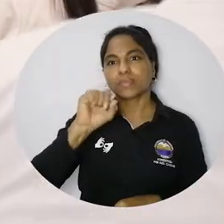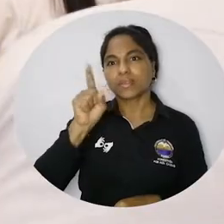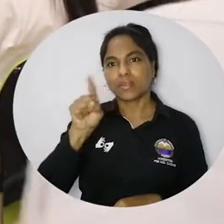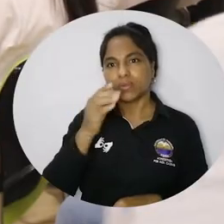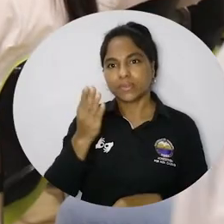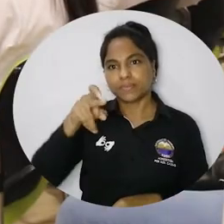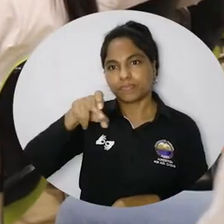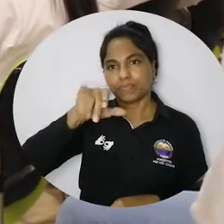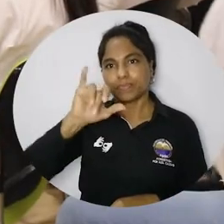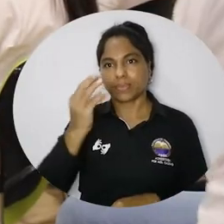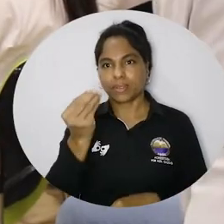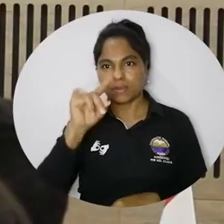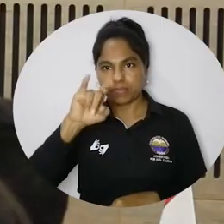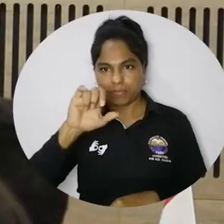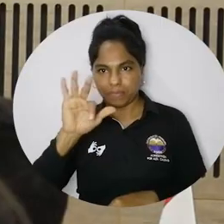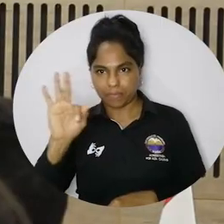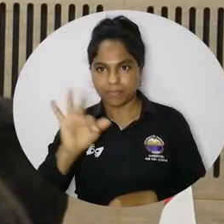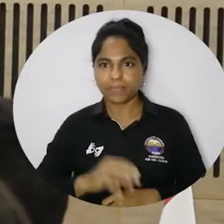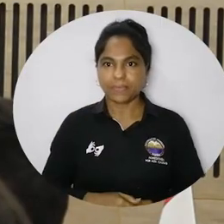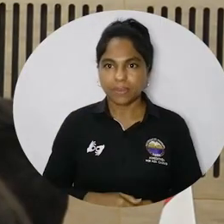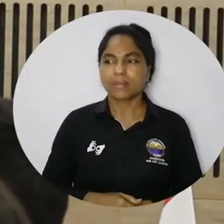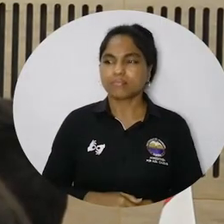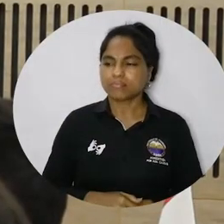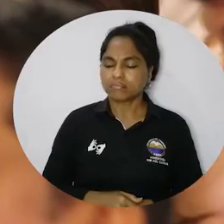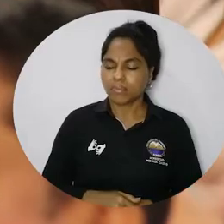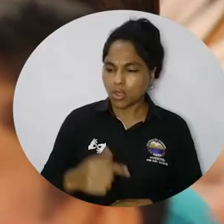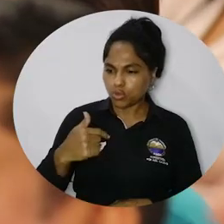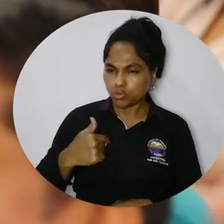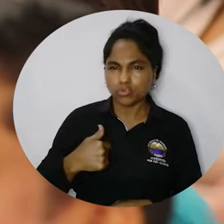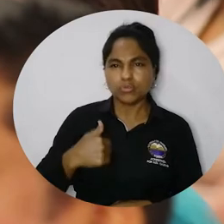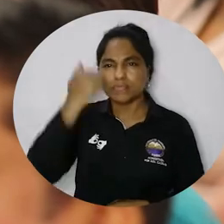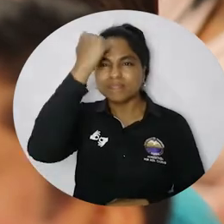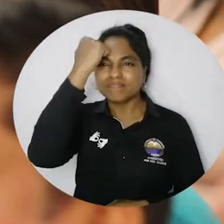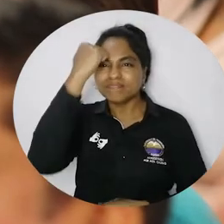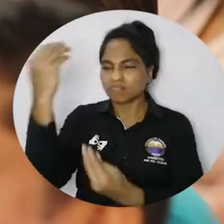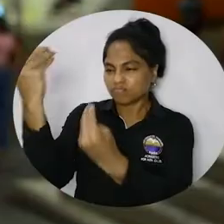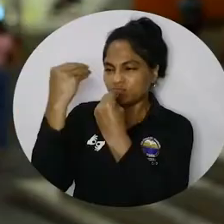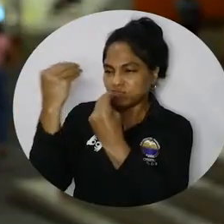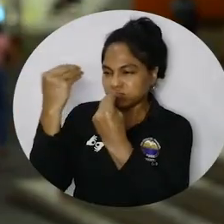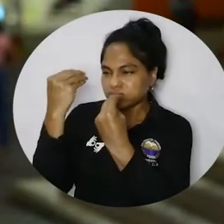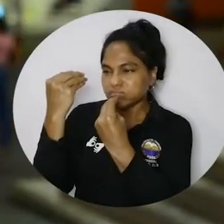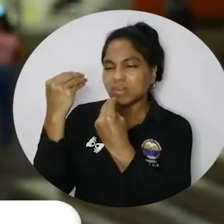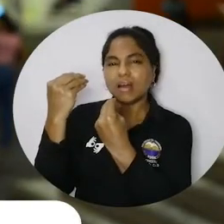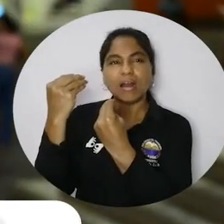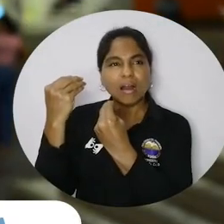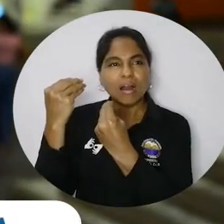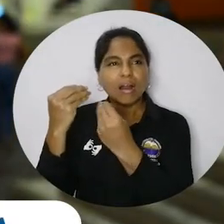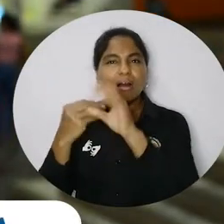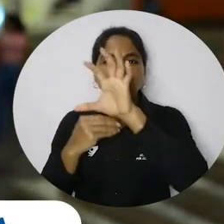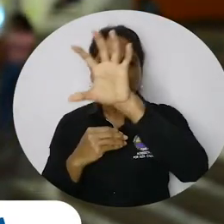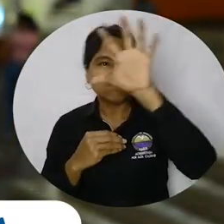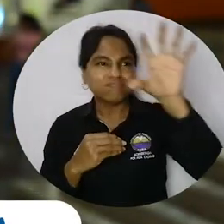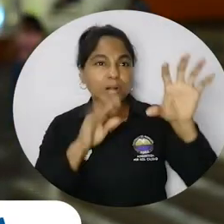que uno como docente en formación copiemos un poco también de las realidades de los